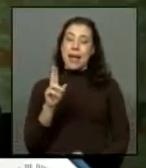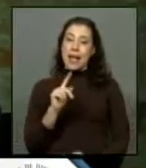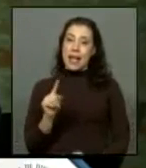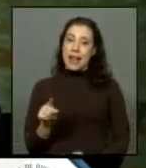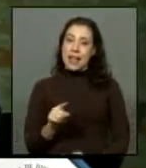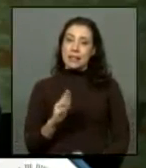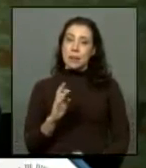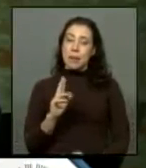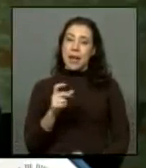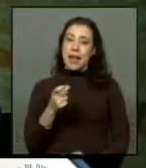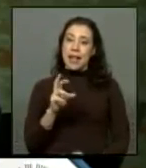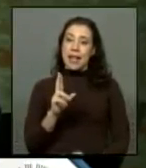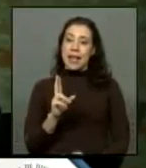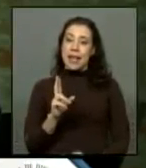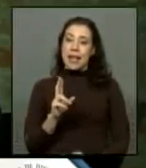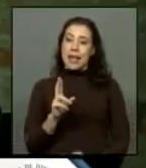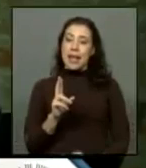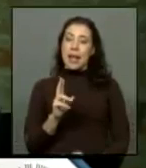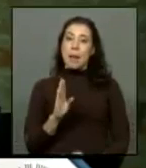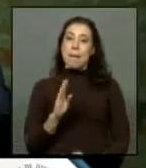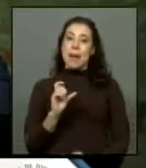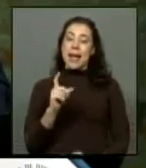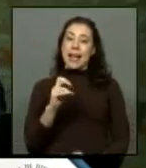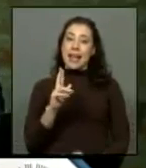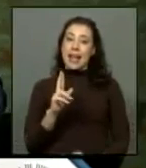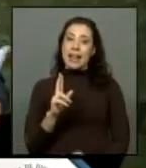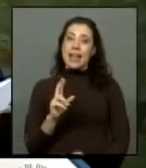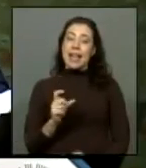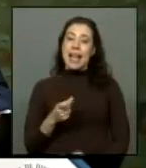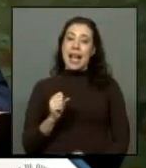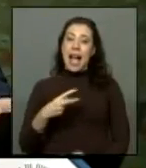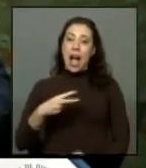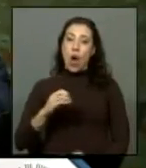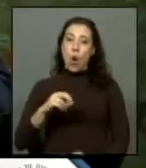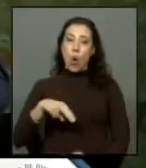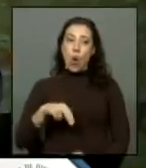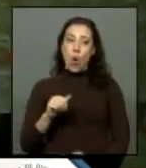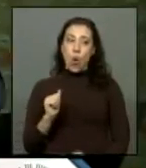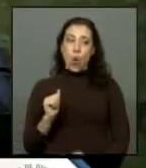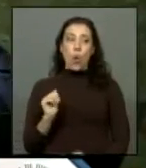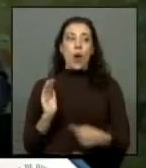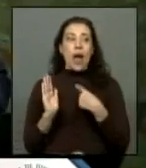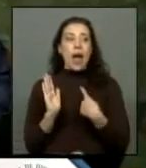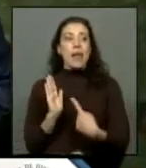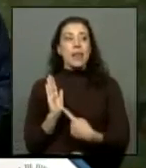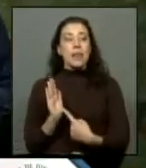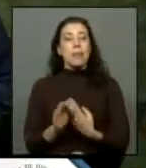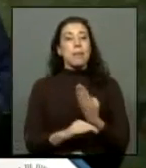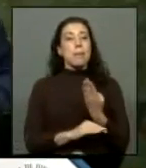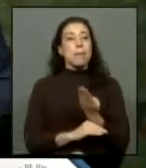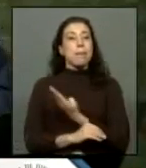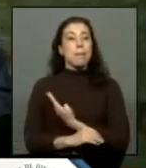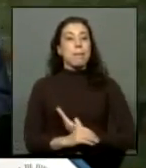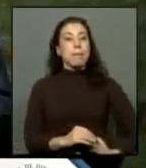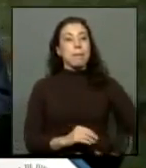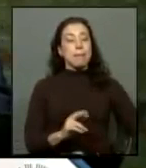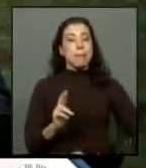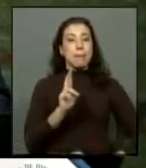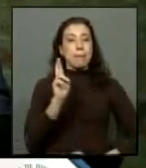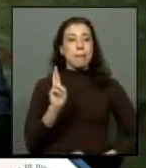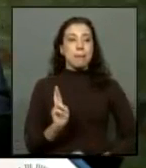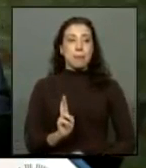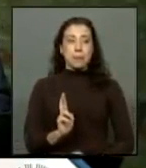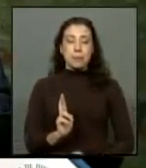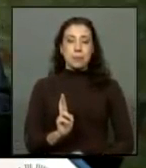don bernardo berger don germán becker y don sergio gaona en su parte dispositiva solicita su excelencia la presidenta de la